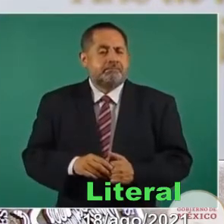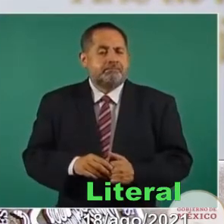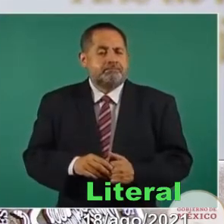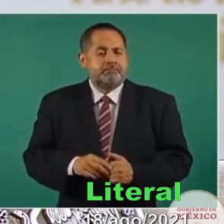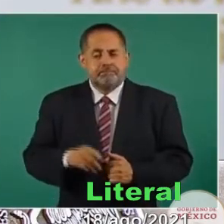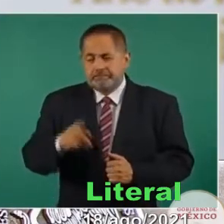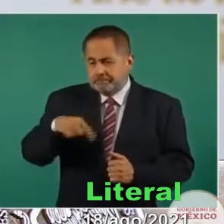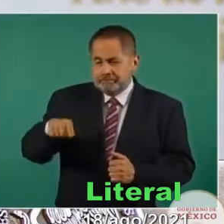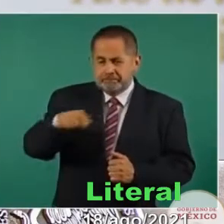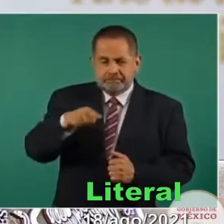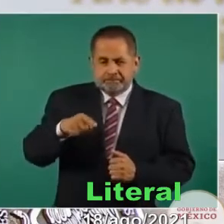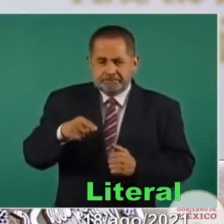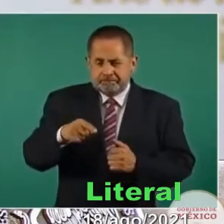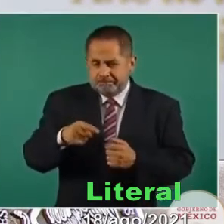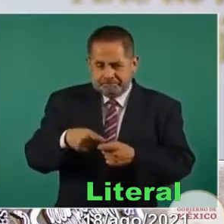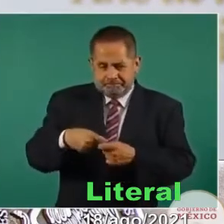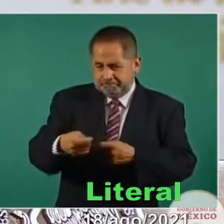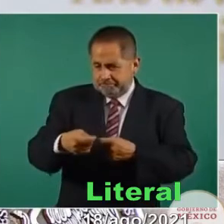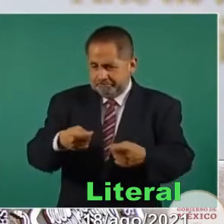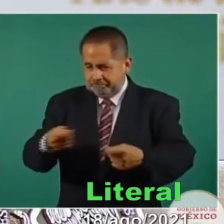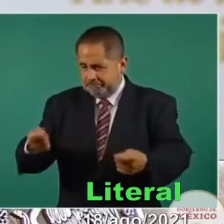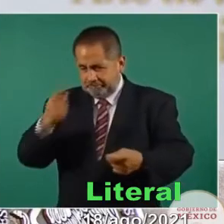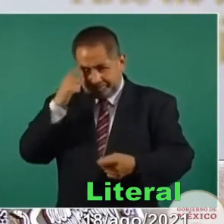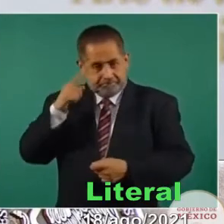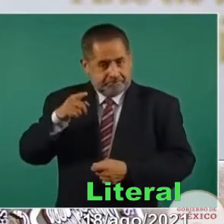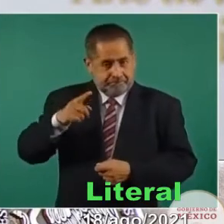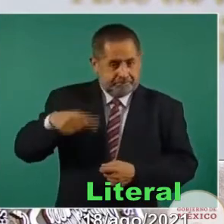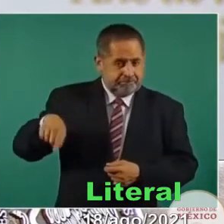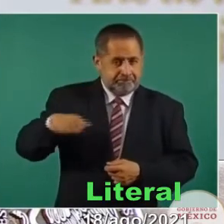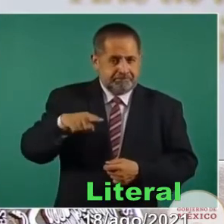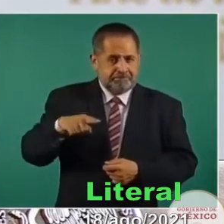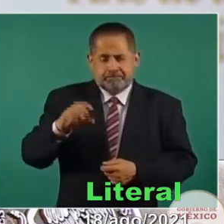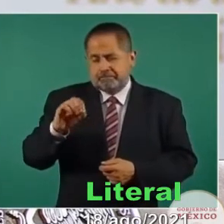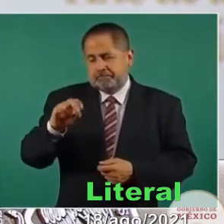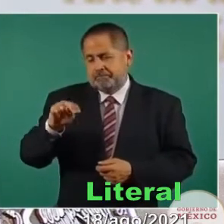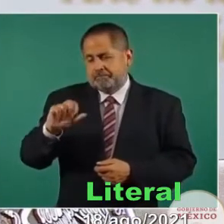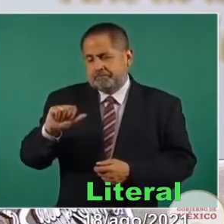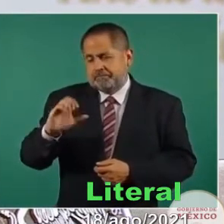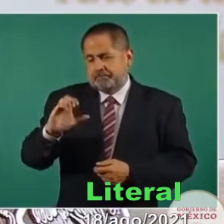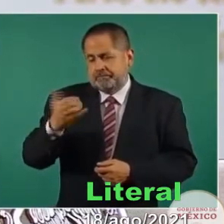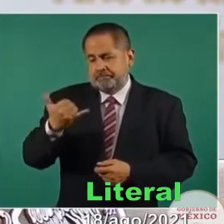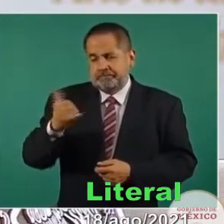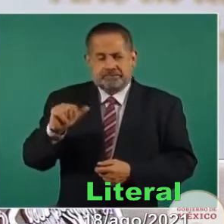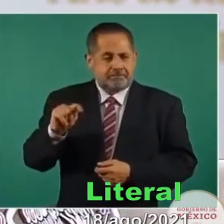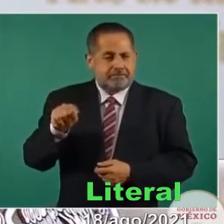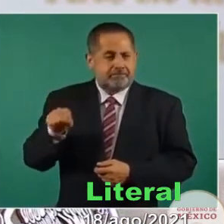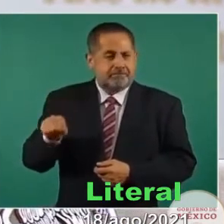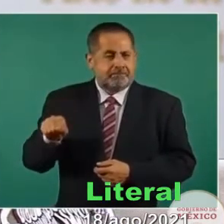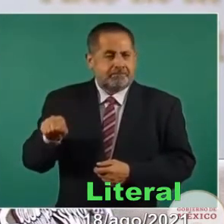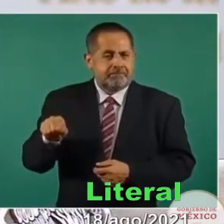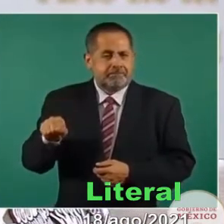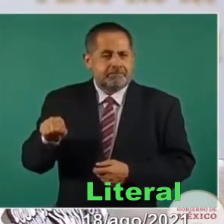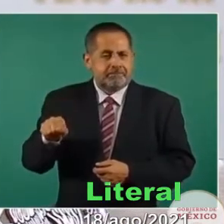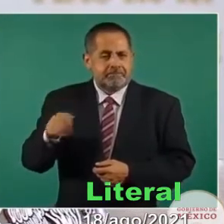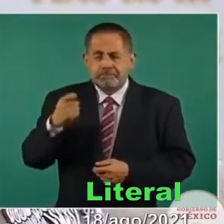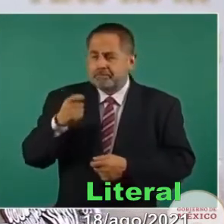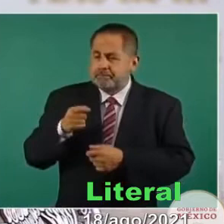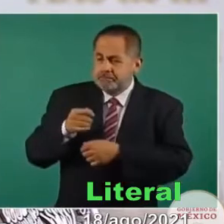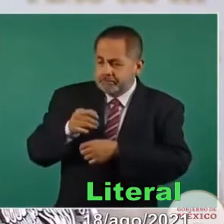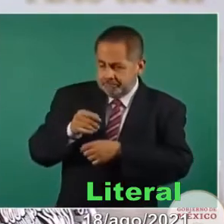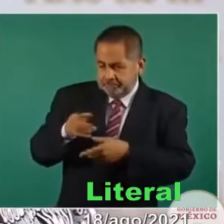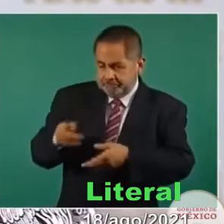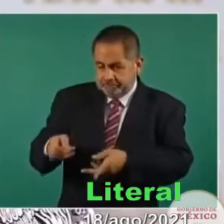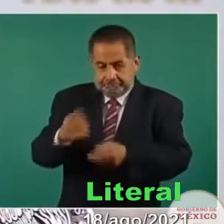destine a financiar investigación